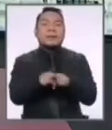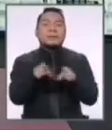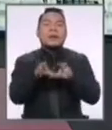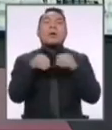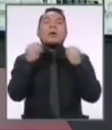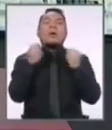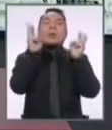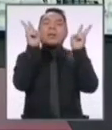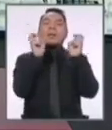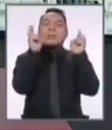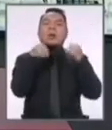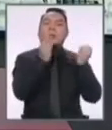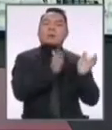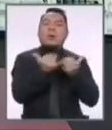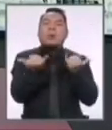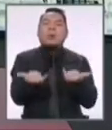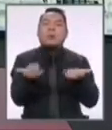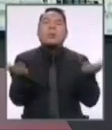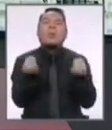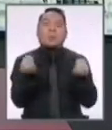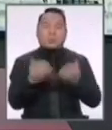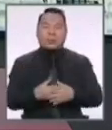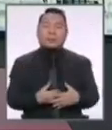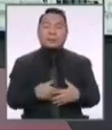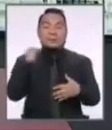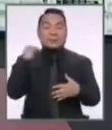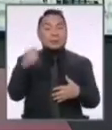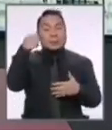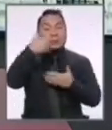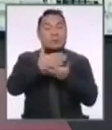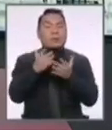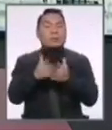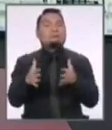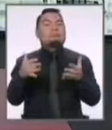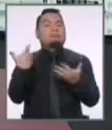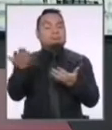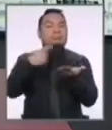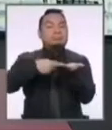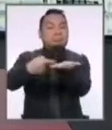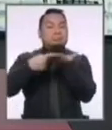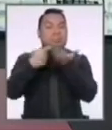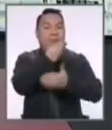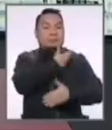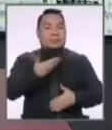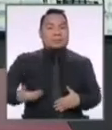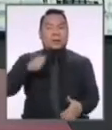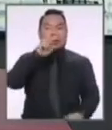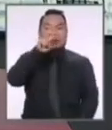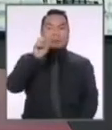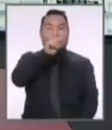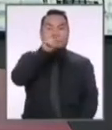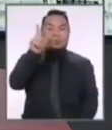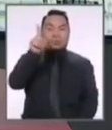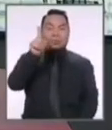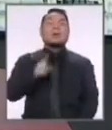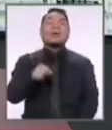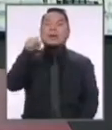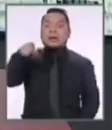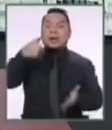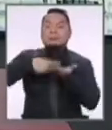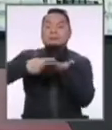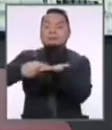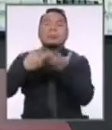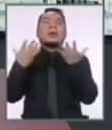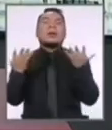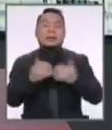secuencia temática, que será parte de este gran debate presidencial 2021. Este debate se va